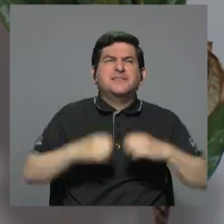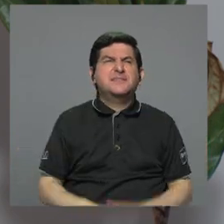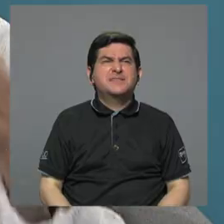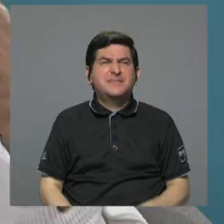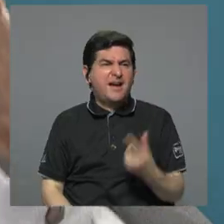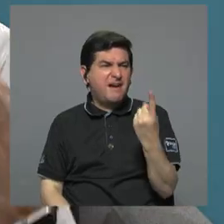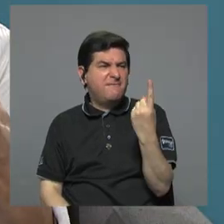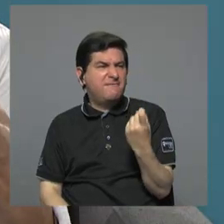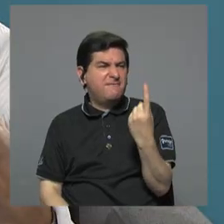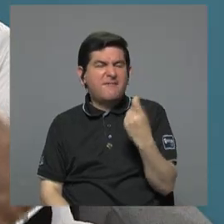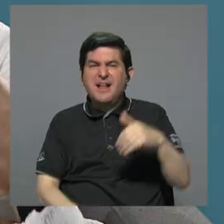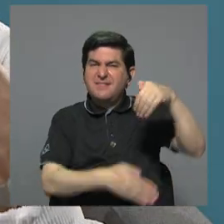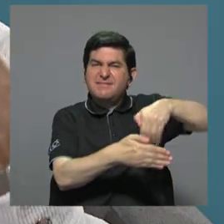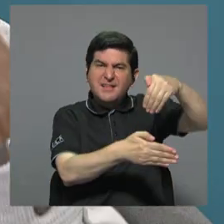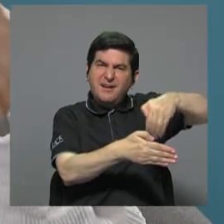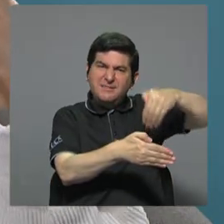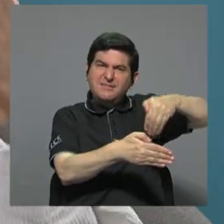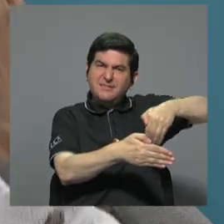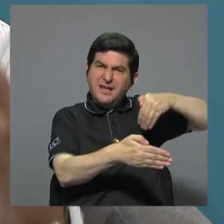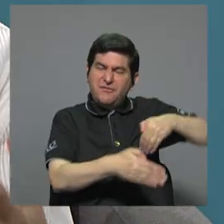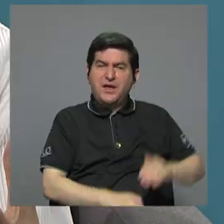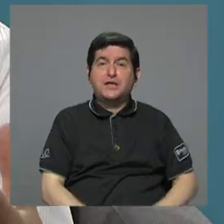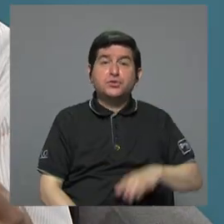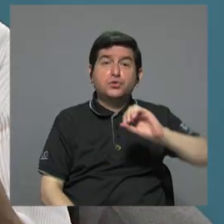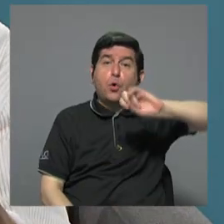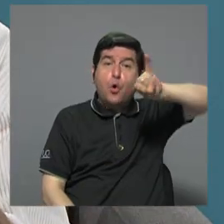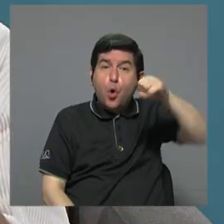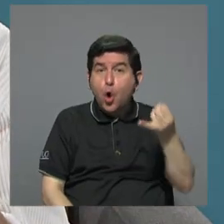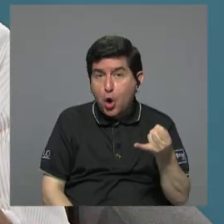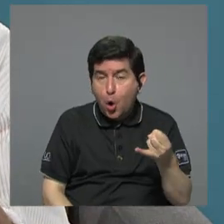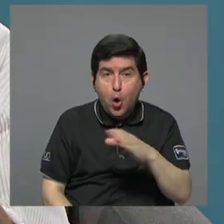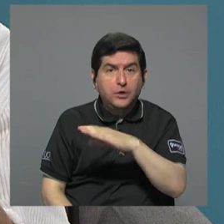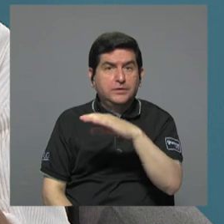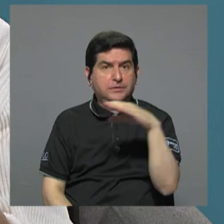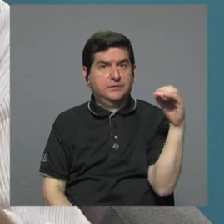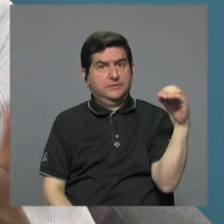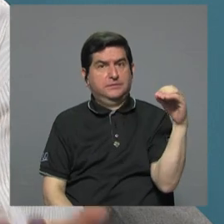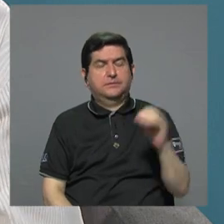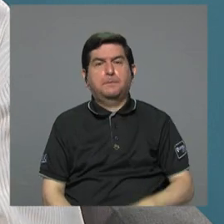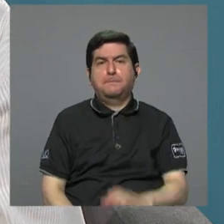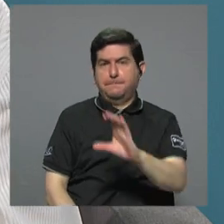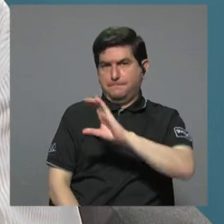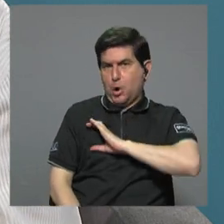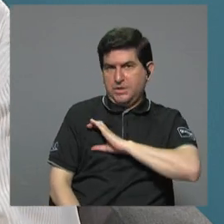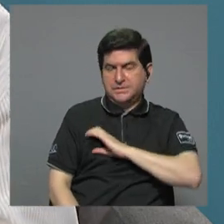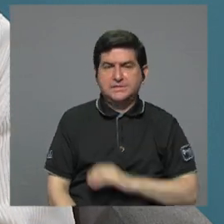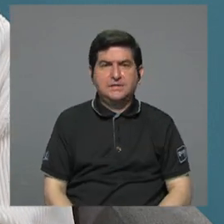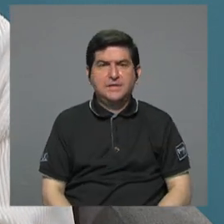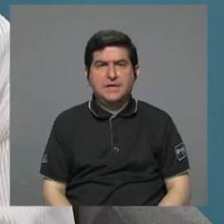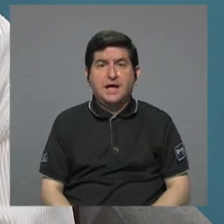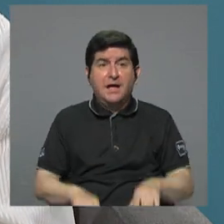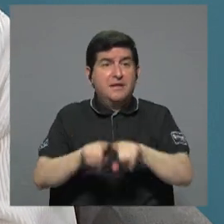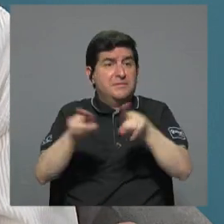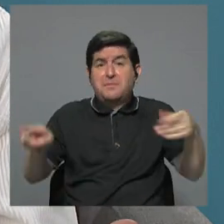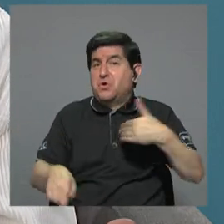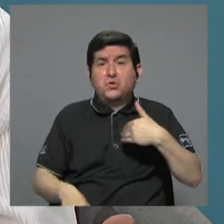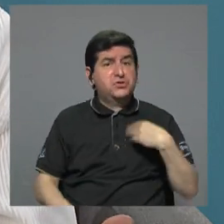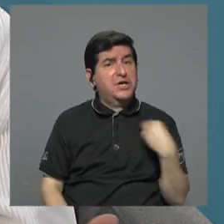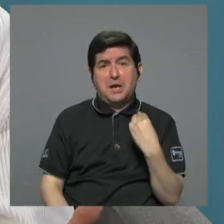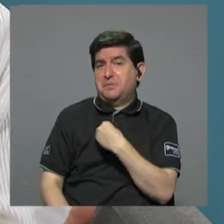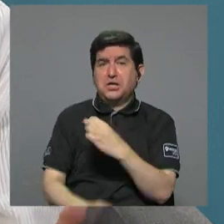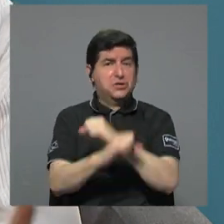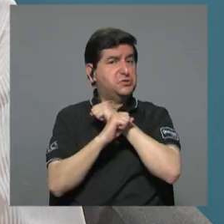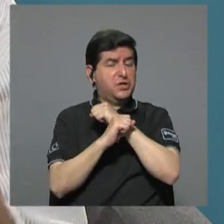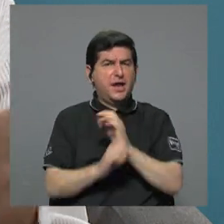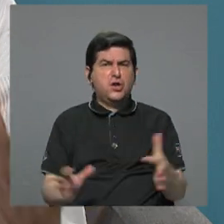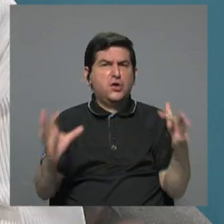carencia de registros por parte del OIJ y de las policías, porque tampoco seguridad los tiene, en